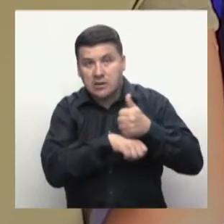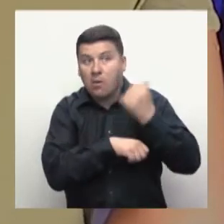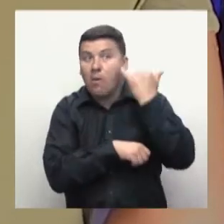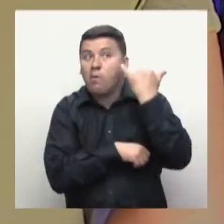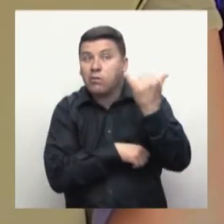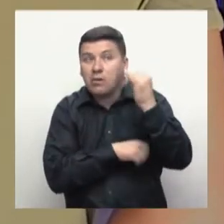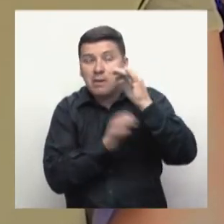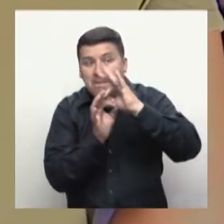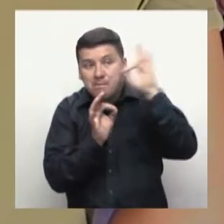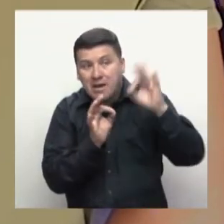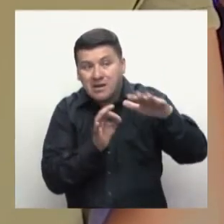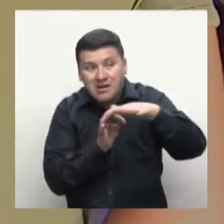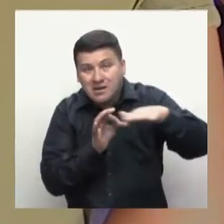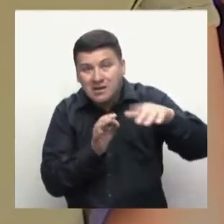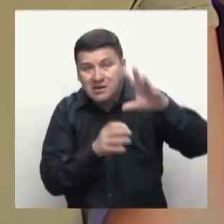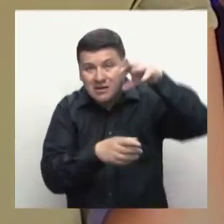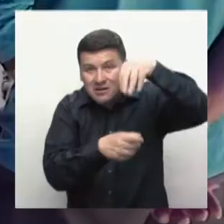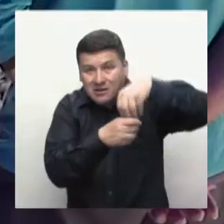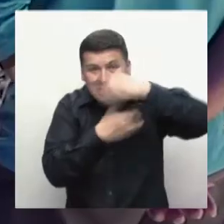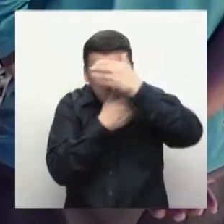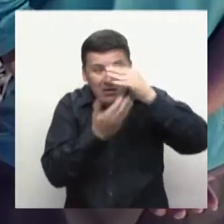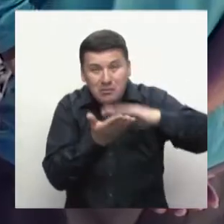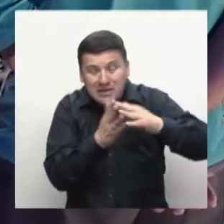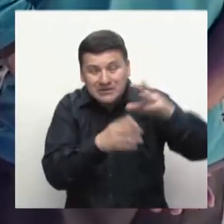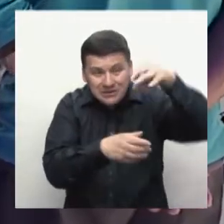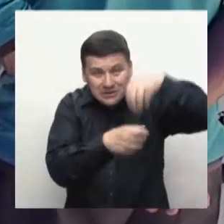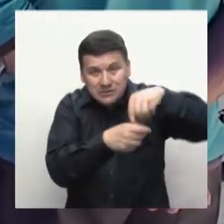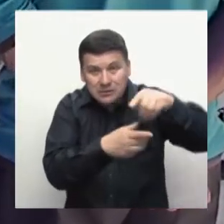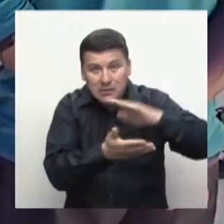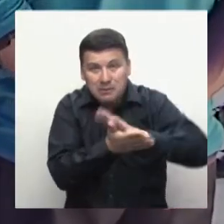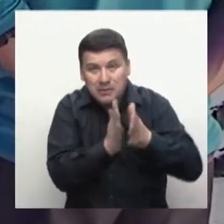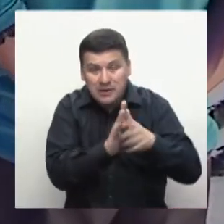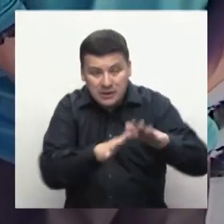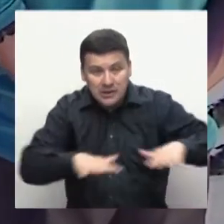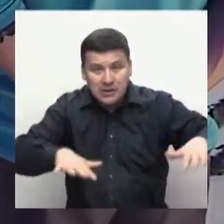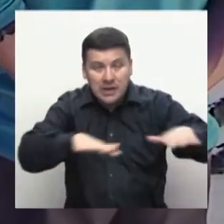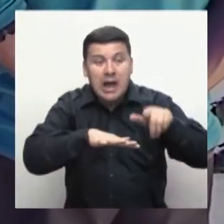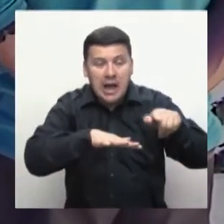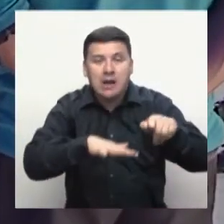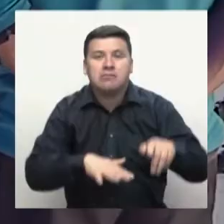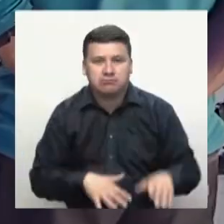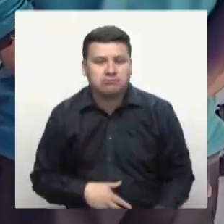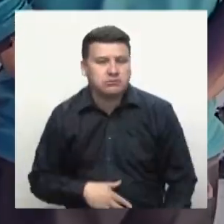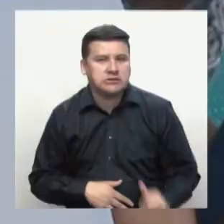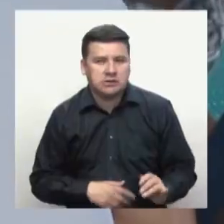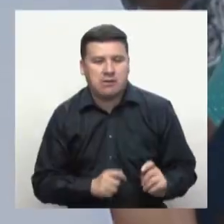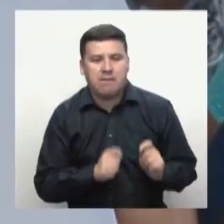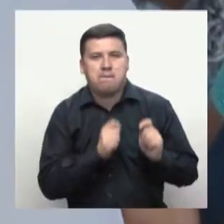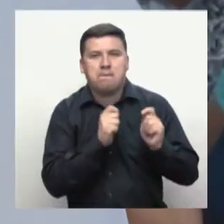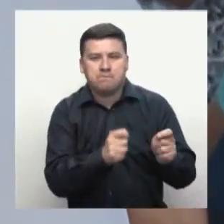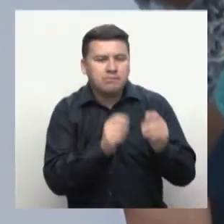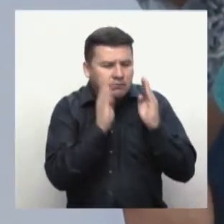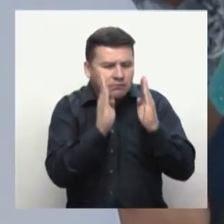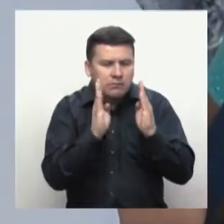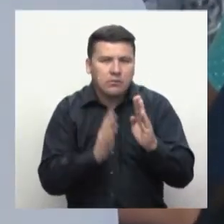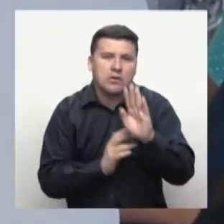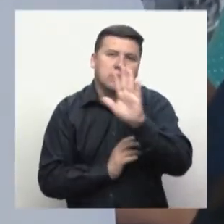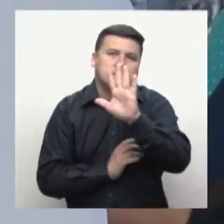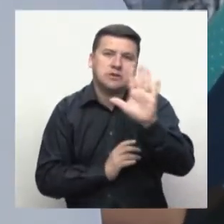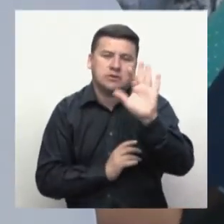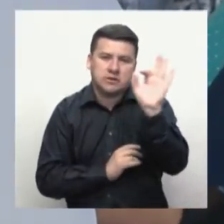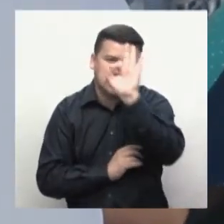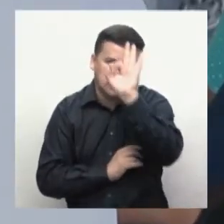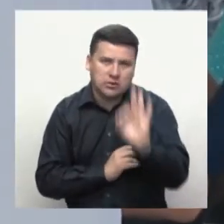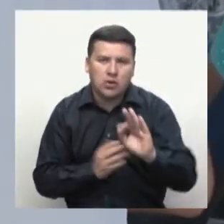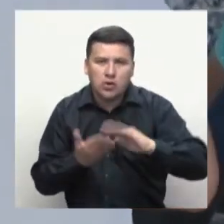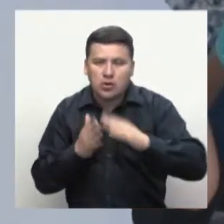ya hemos logrado atender al 55% de la población de las FARC que se inscribieron a cursos complementarios del SENA.